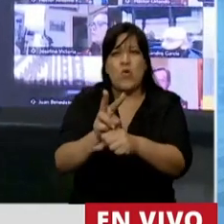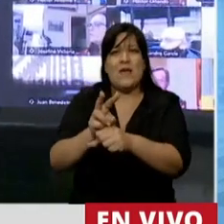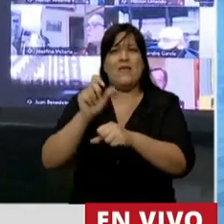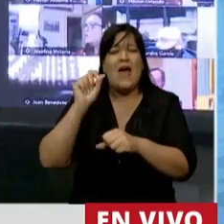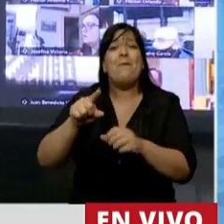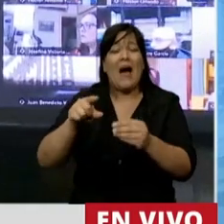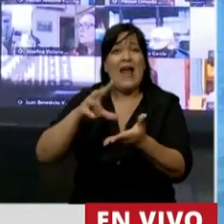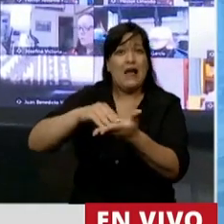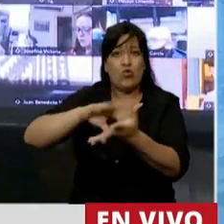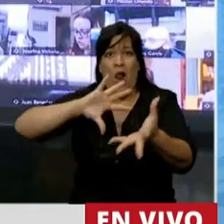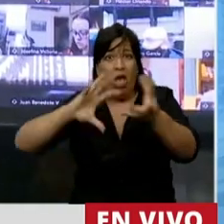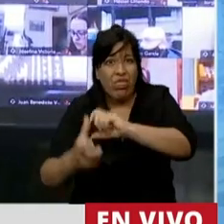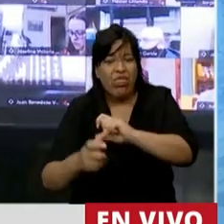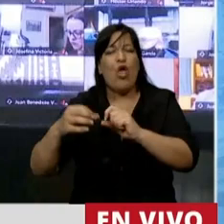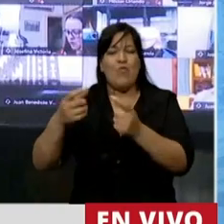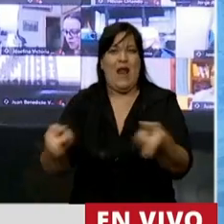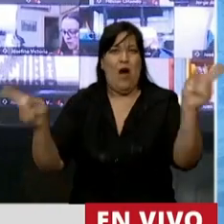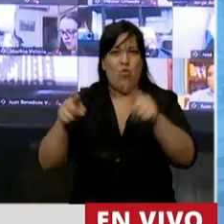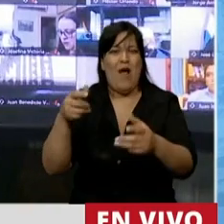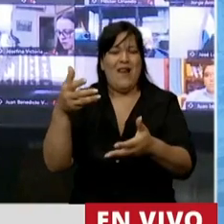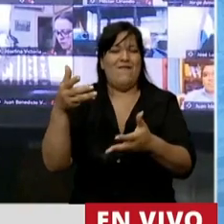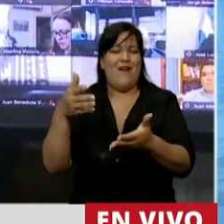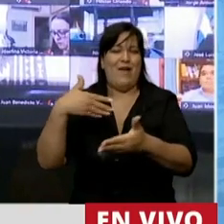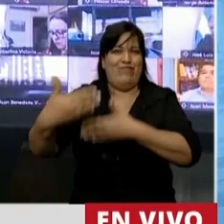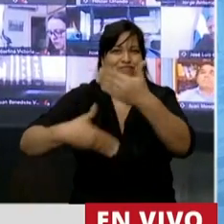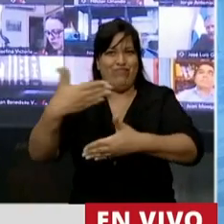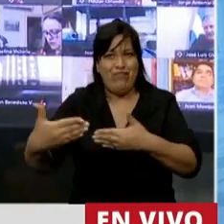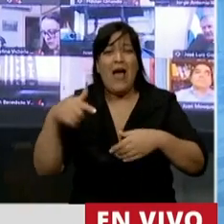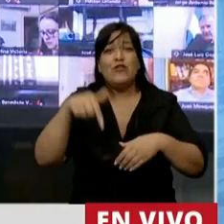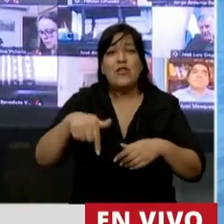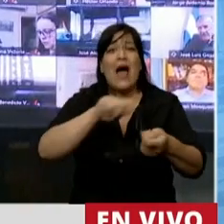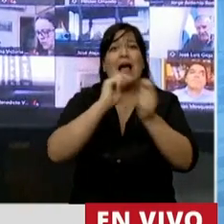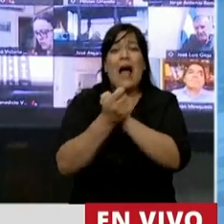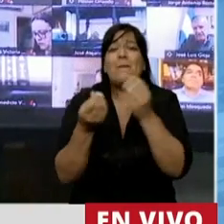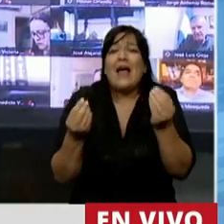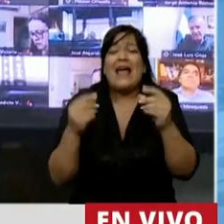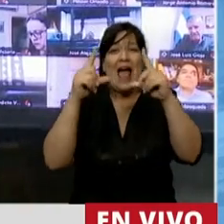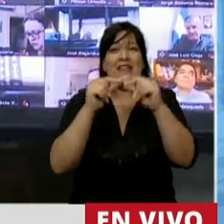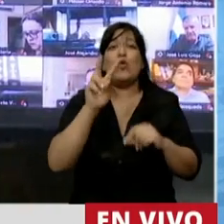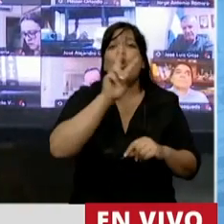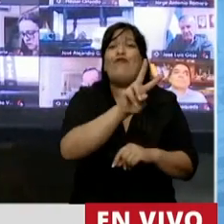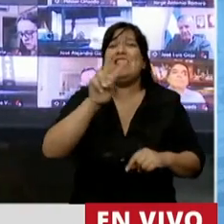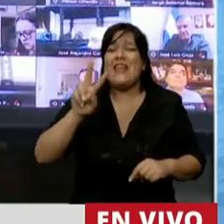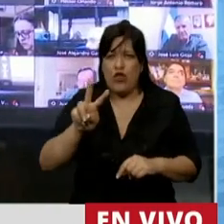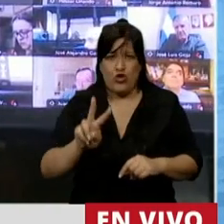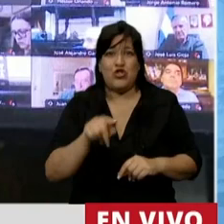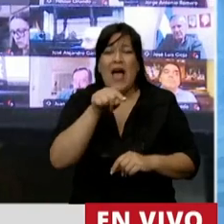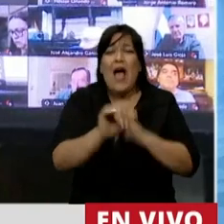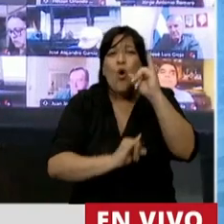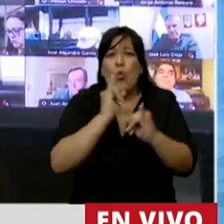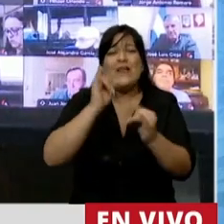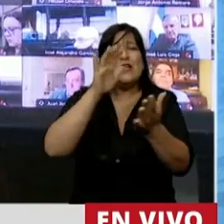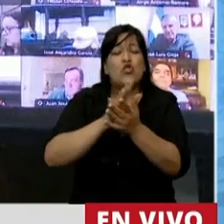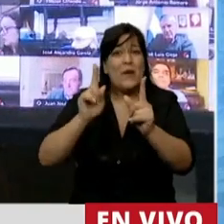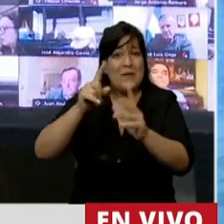recomposición y por eso quiero hacer notar que lo que se está modificando es el artículo 22, el que habla de la